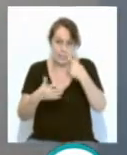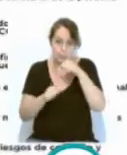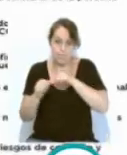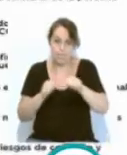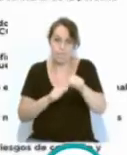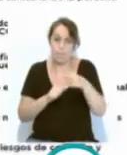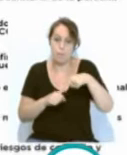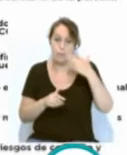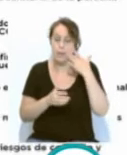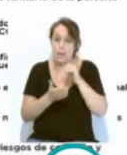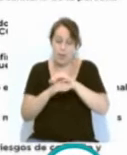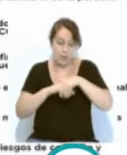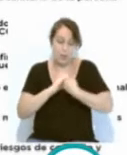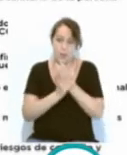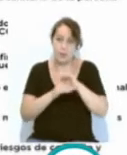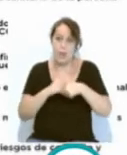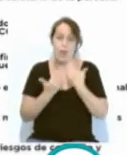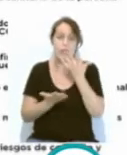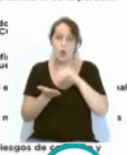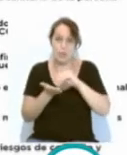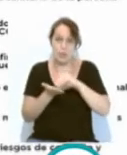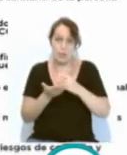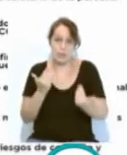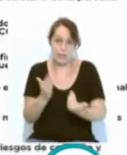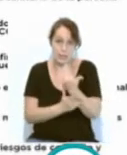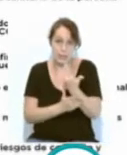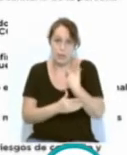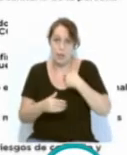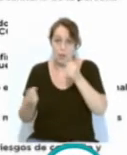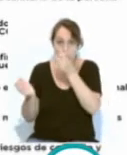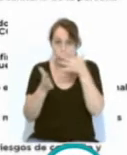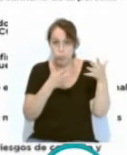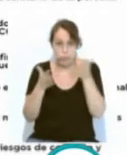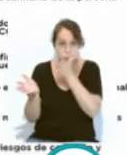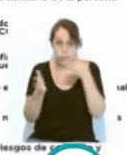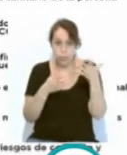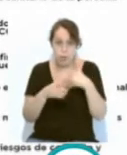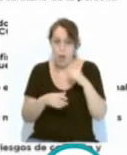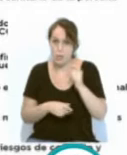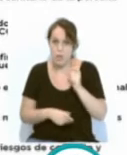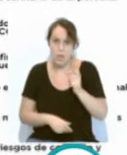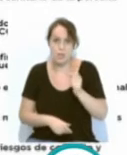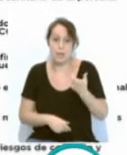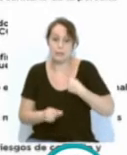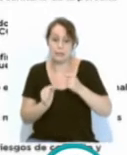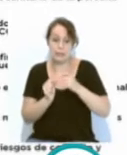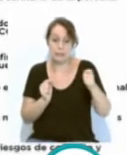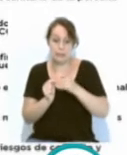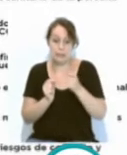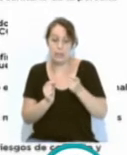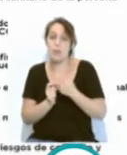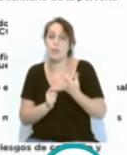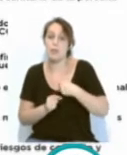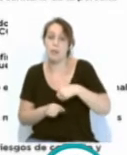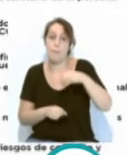años, la higiene de manos al menos cinco veces al día, la ventilación frecuente de las aulas, una distancia interpersonal de